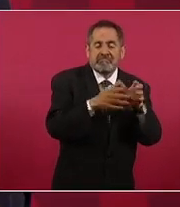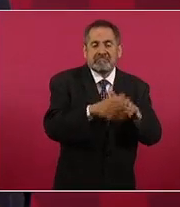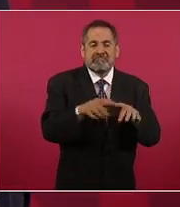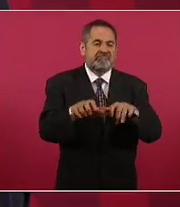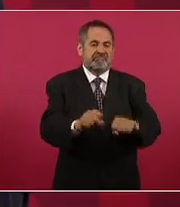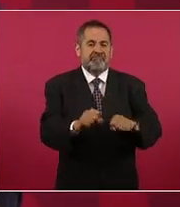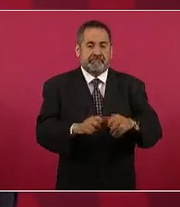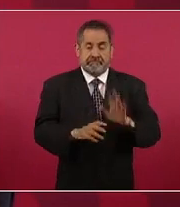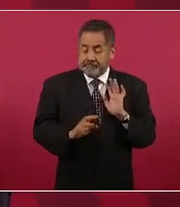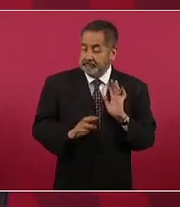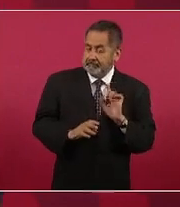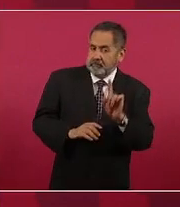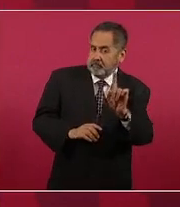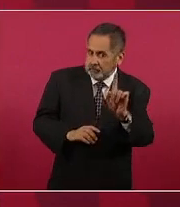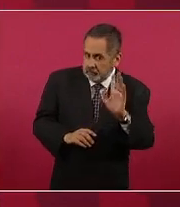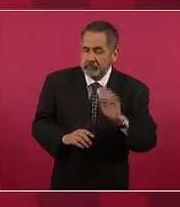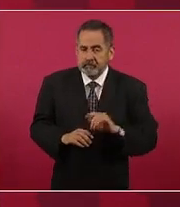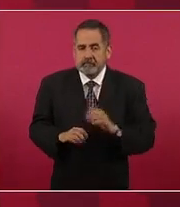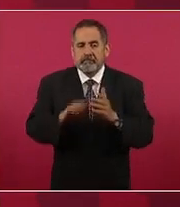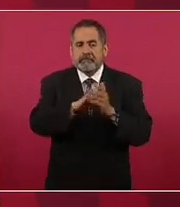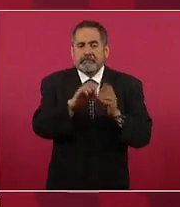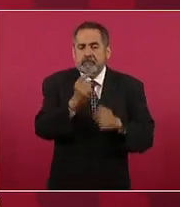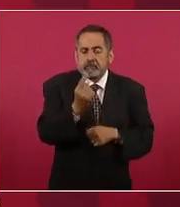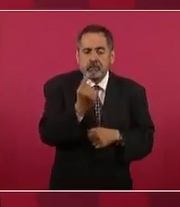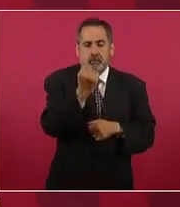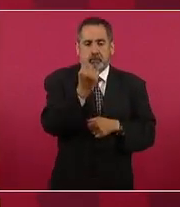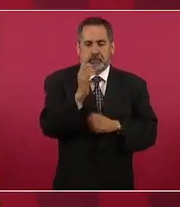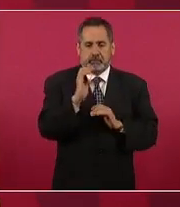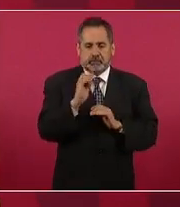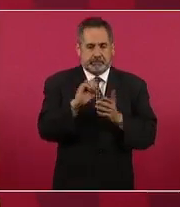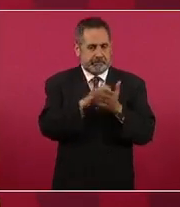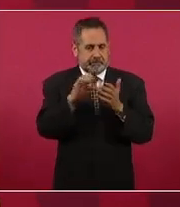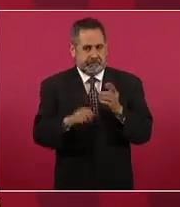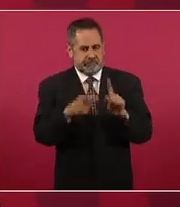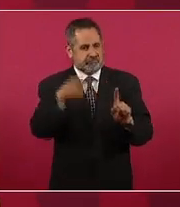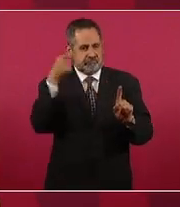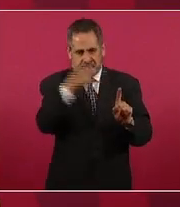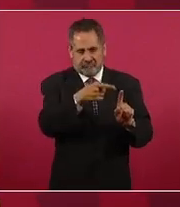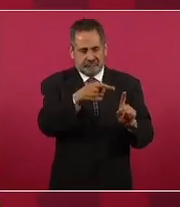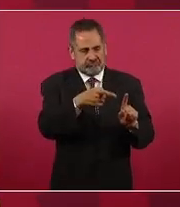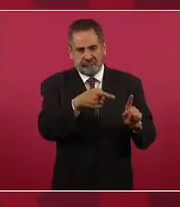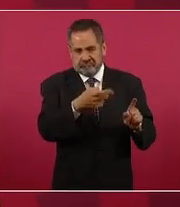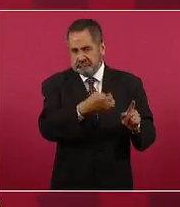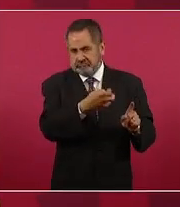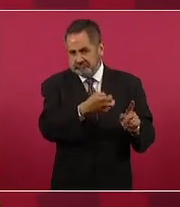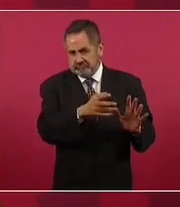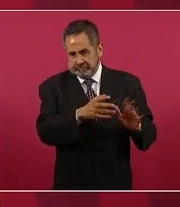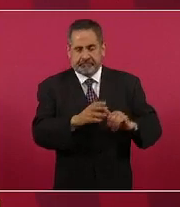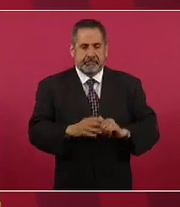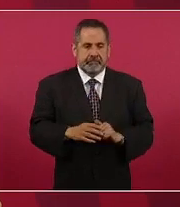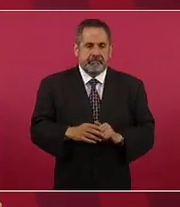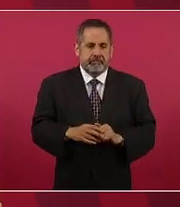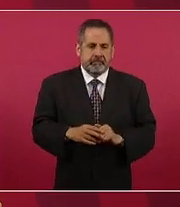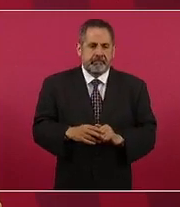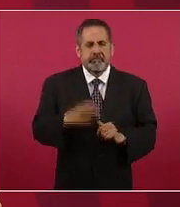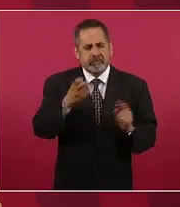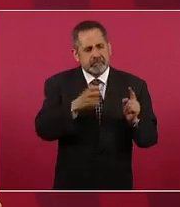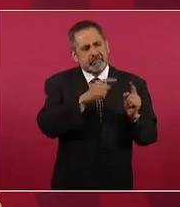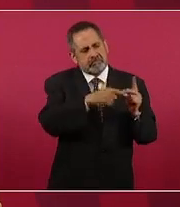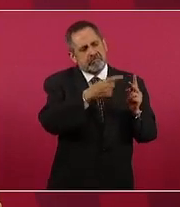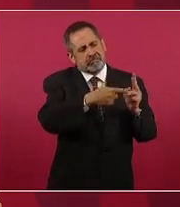le estoy mencionando un caso concreto y así